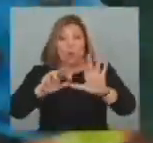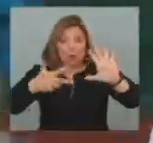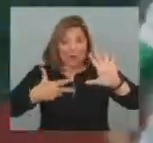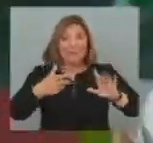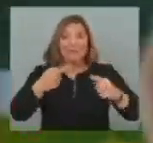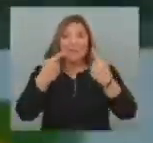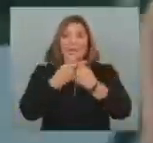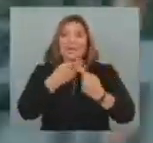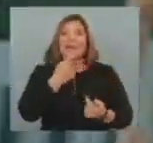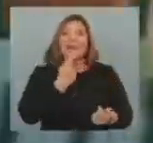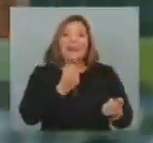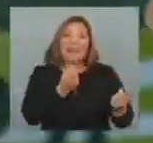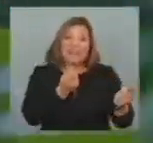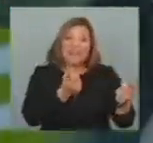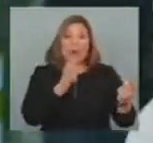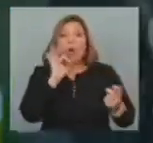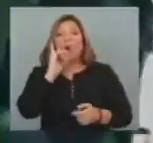rival De River Plate O de Itaú